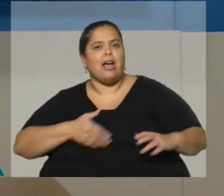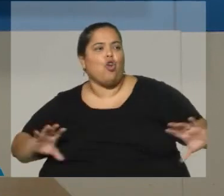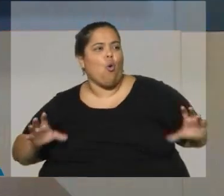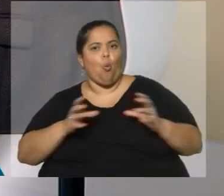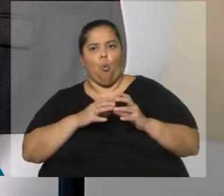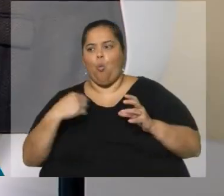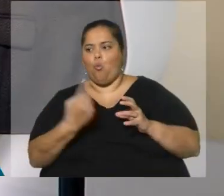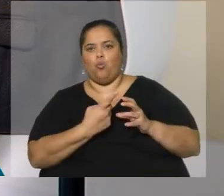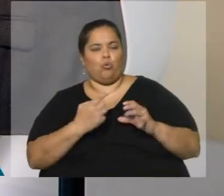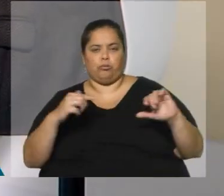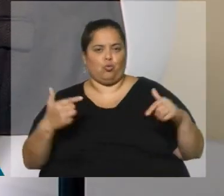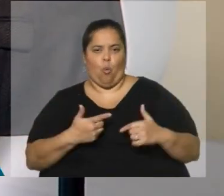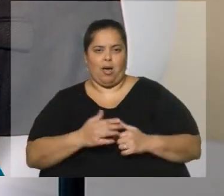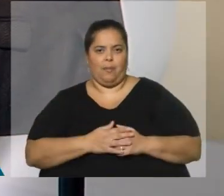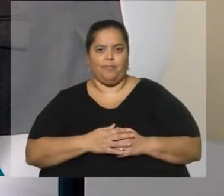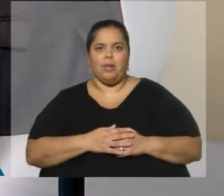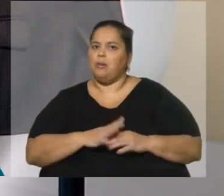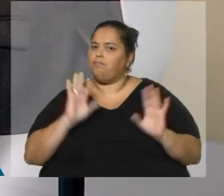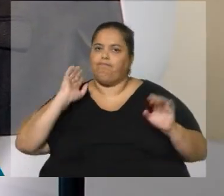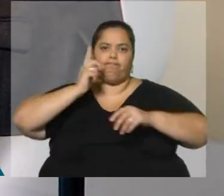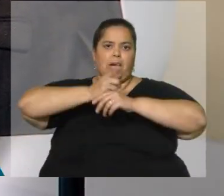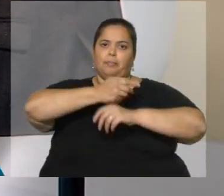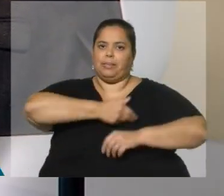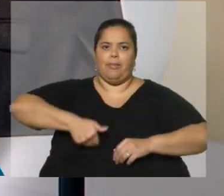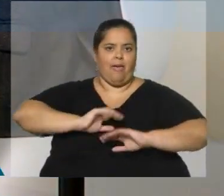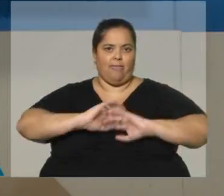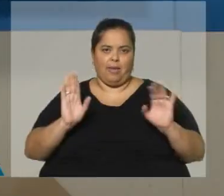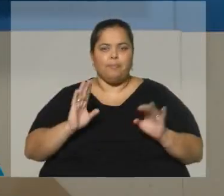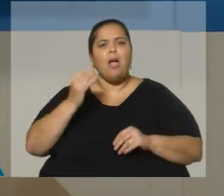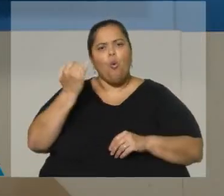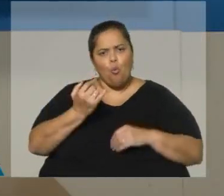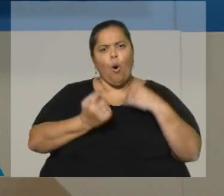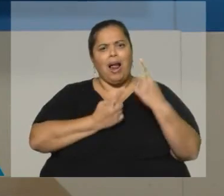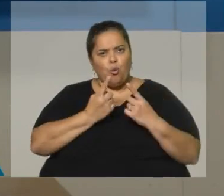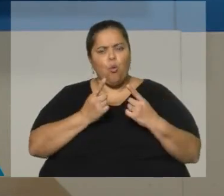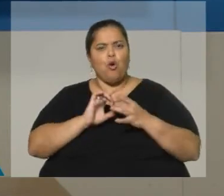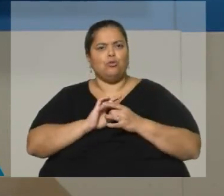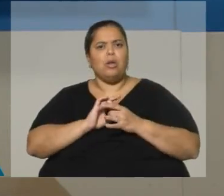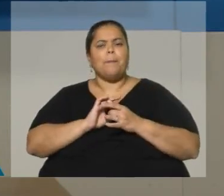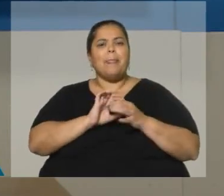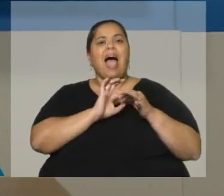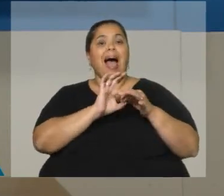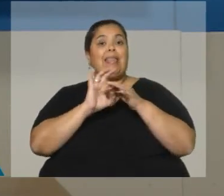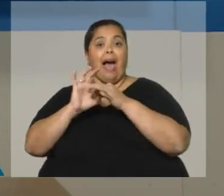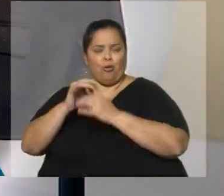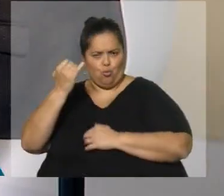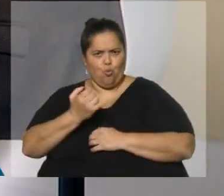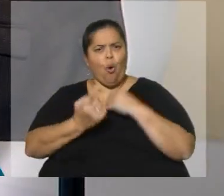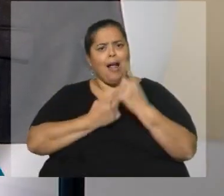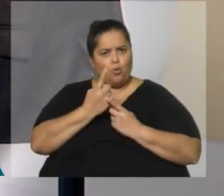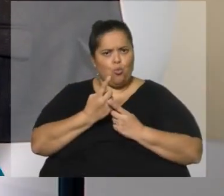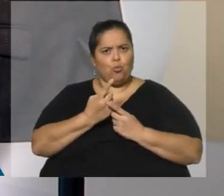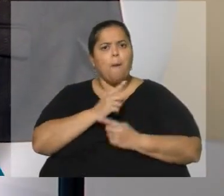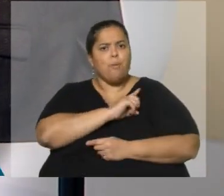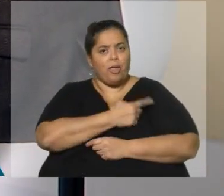Siempre es un presidente que en última instancia resuelve. Hubo gente, hubo aliados que tuvieron mucho poder. Por ejemplo, el caso, ya lo hemos hablado. De Alberto Volonté.